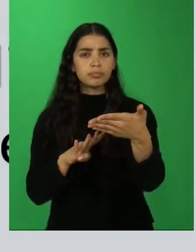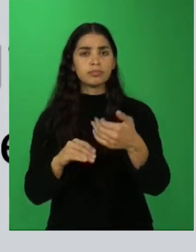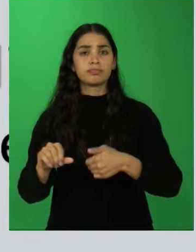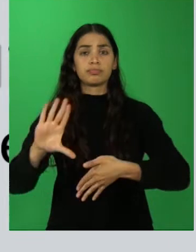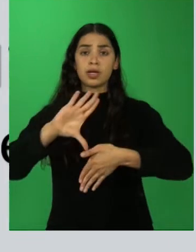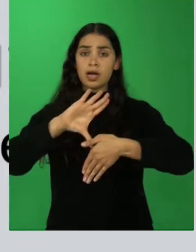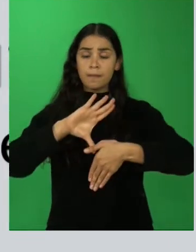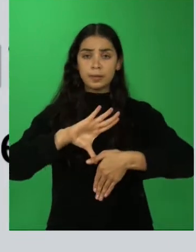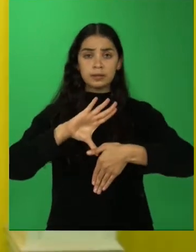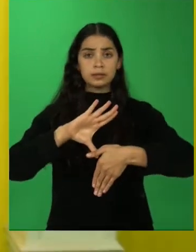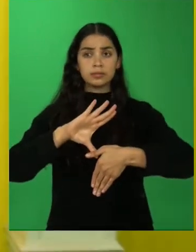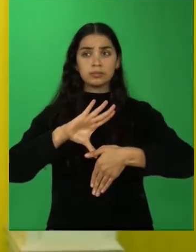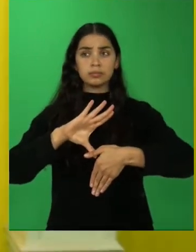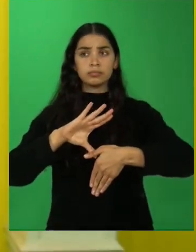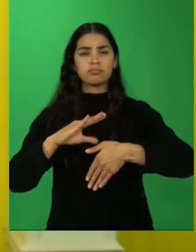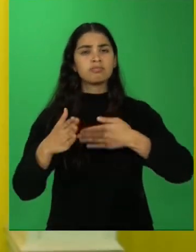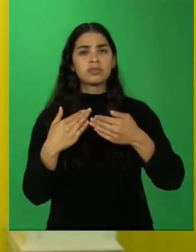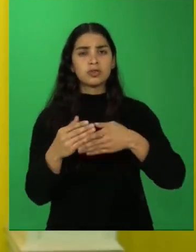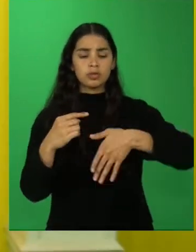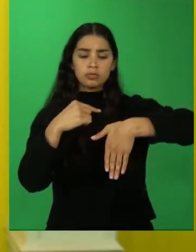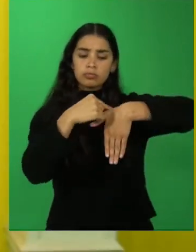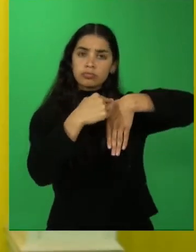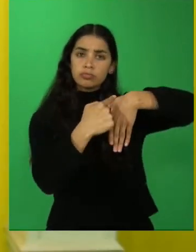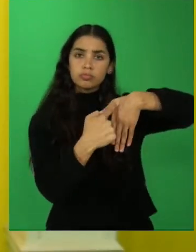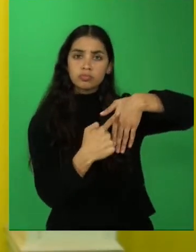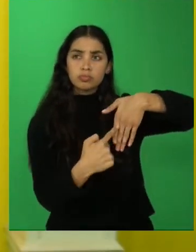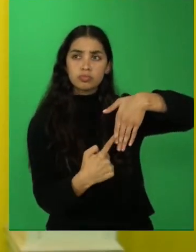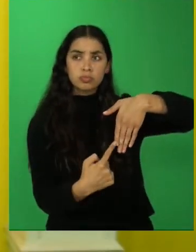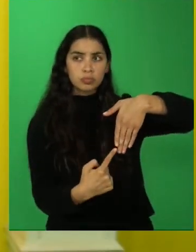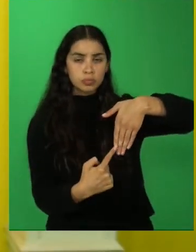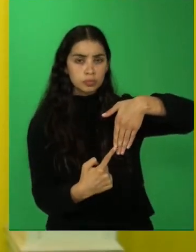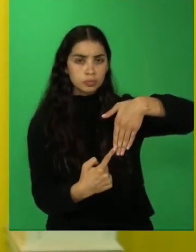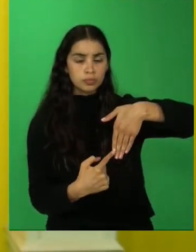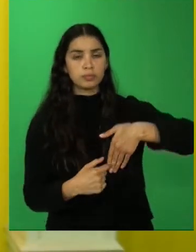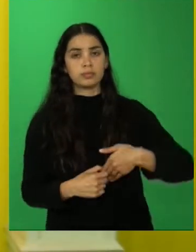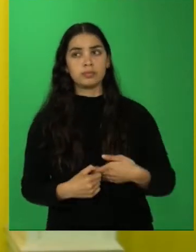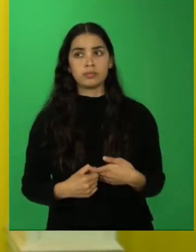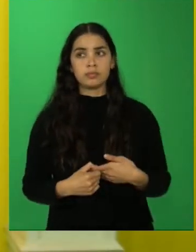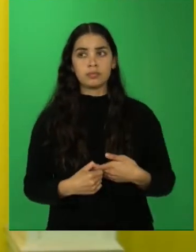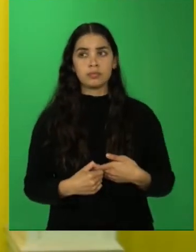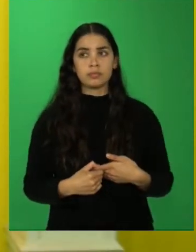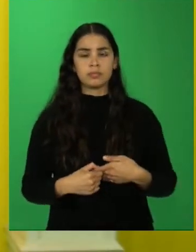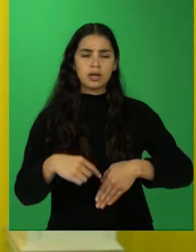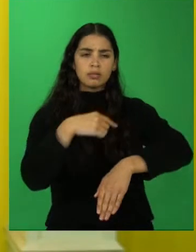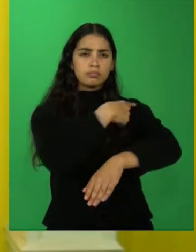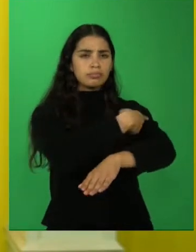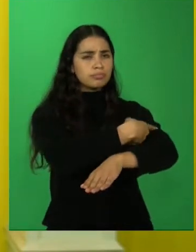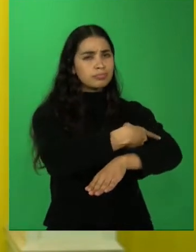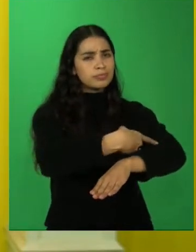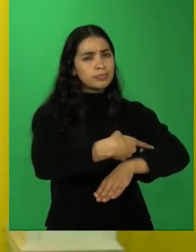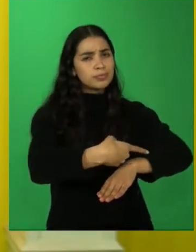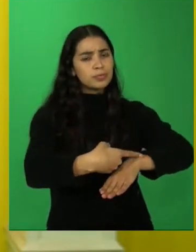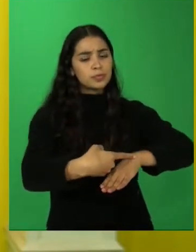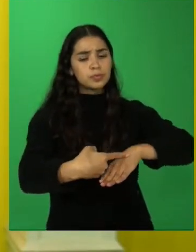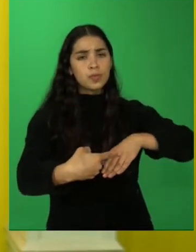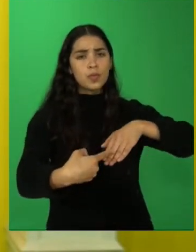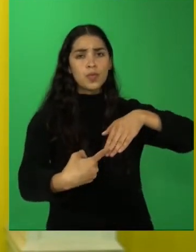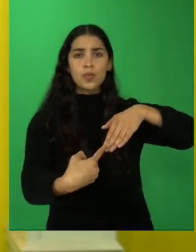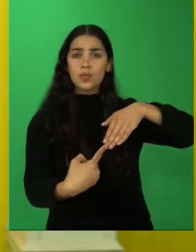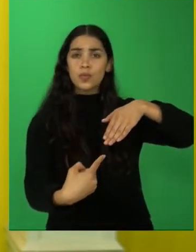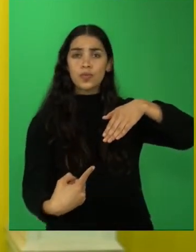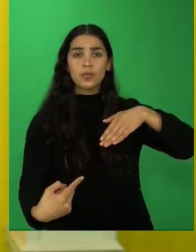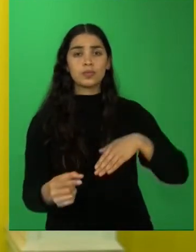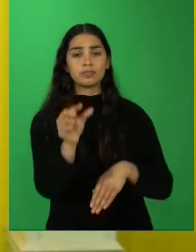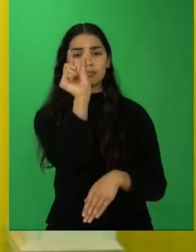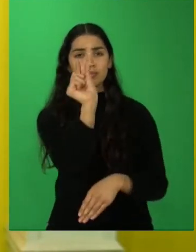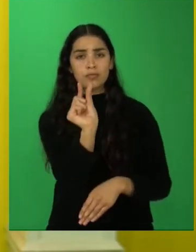americano, específicamente en el área del sur. Chile recorre más de 4.000 kilómetros y es un país largo y